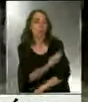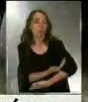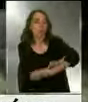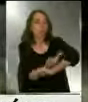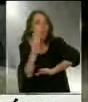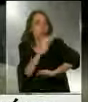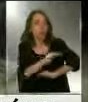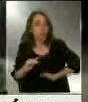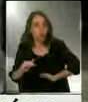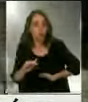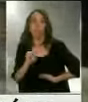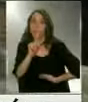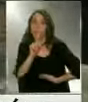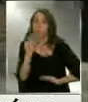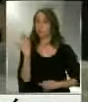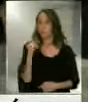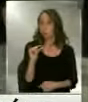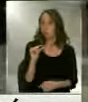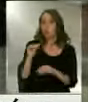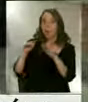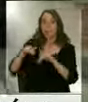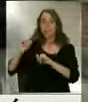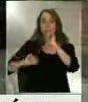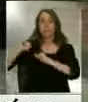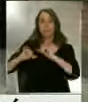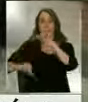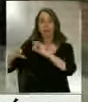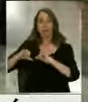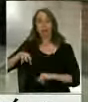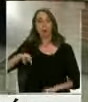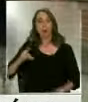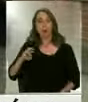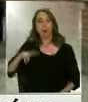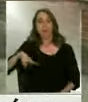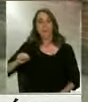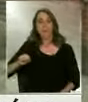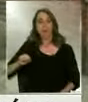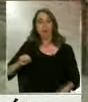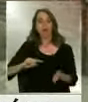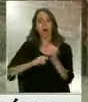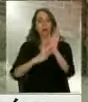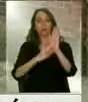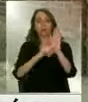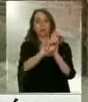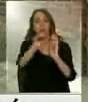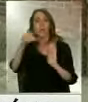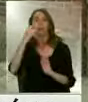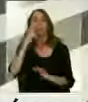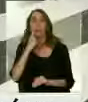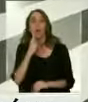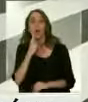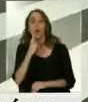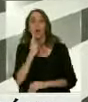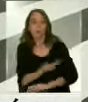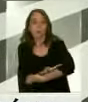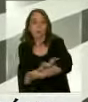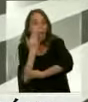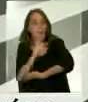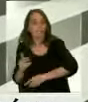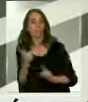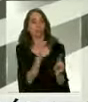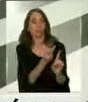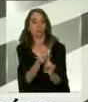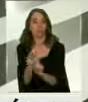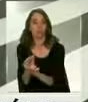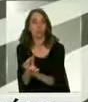hay novedades también porque recientemente el mismo laboratorio, Moderna, ha publicado un llamado a ensayo clínico con niños, o mejor